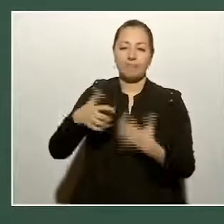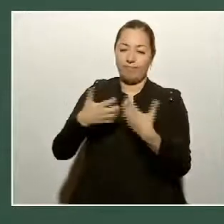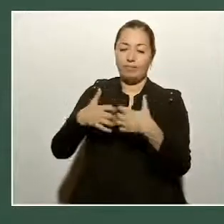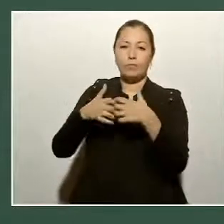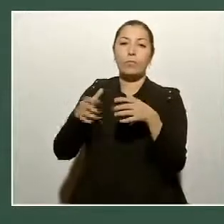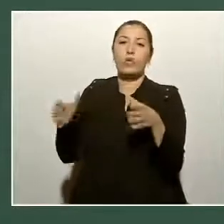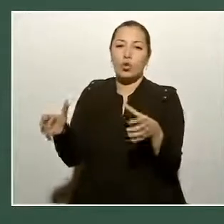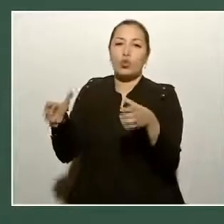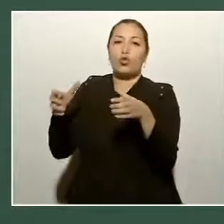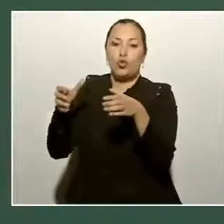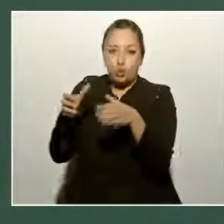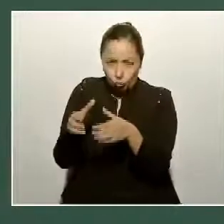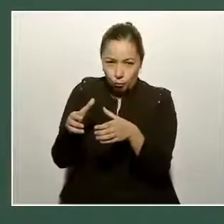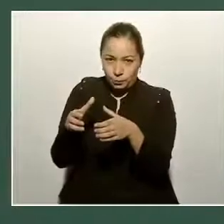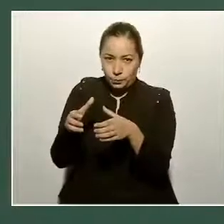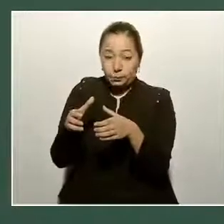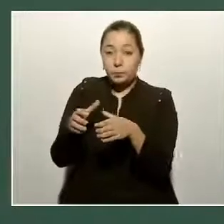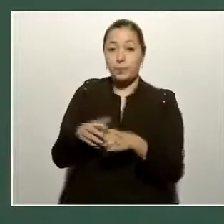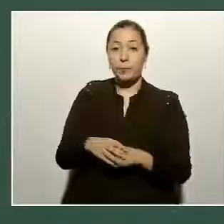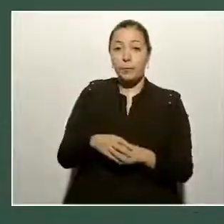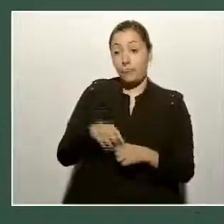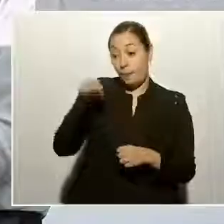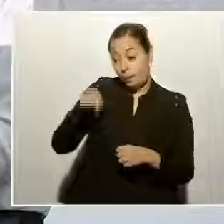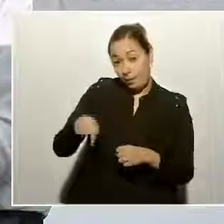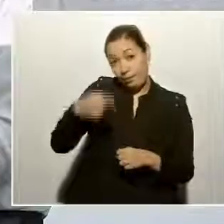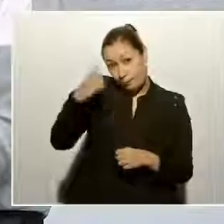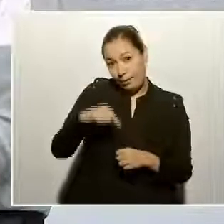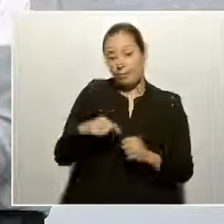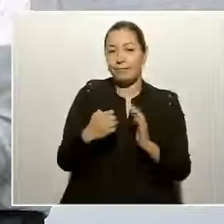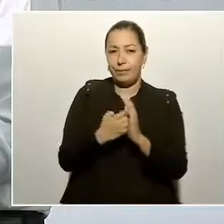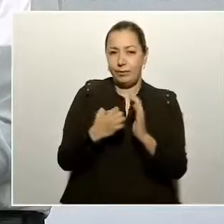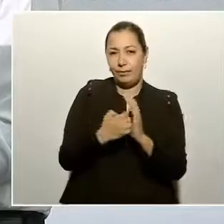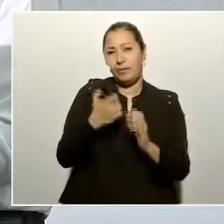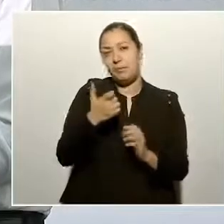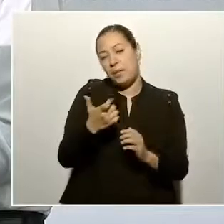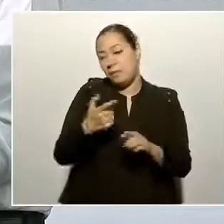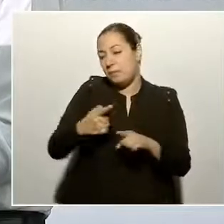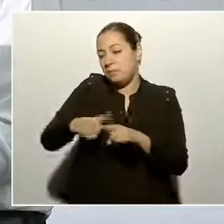empresas de la economía informal.